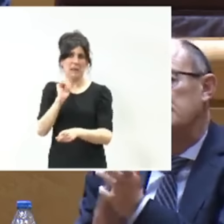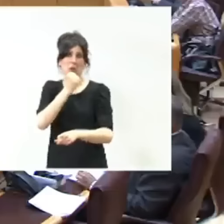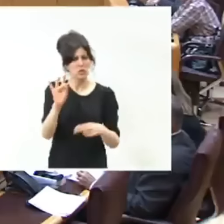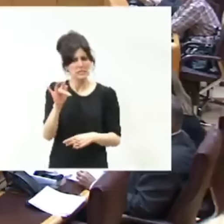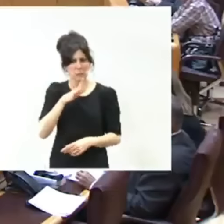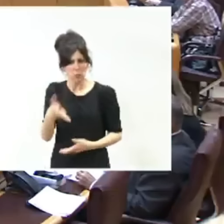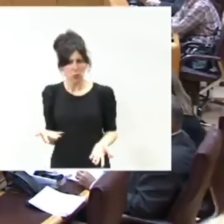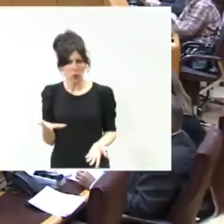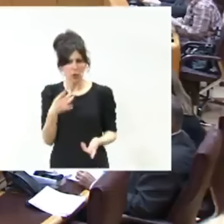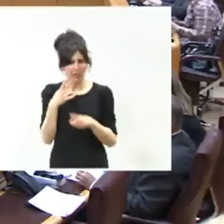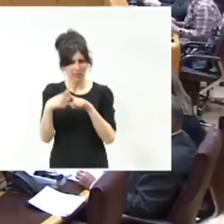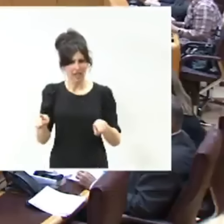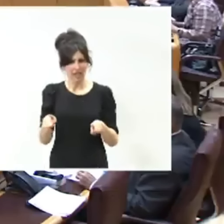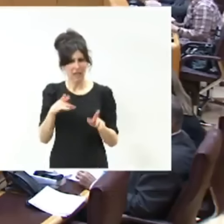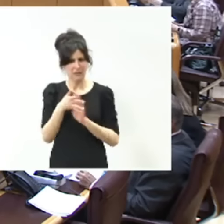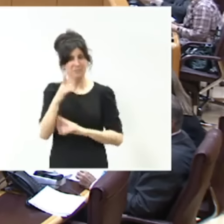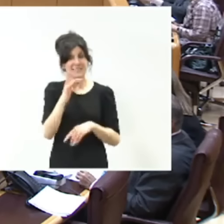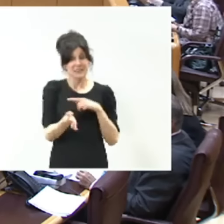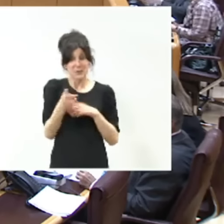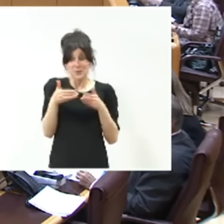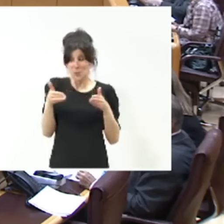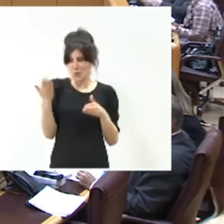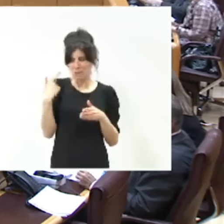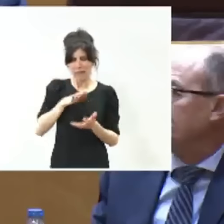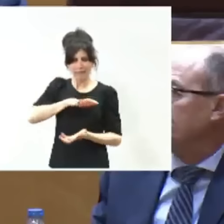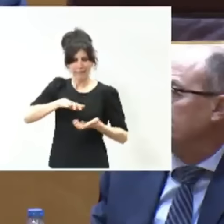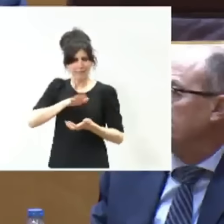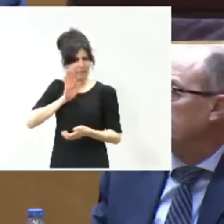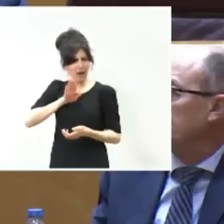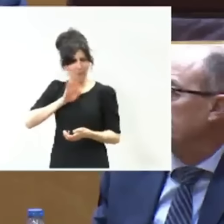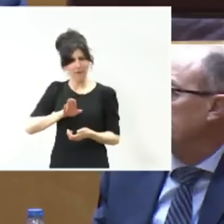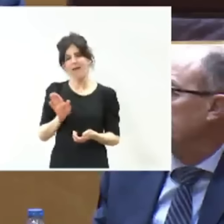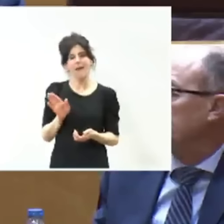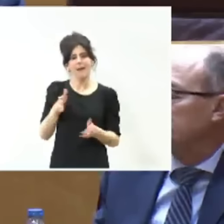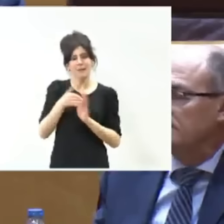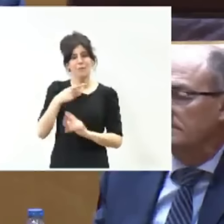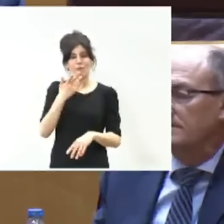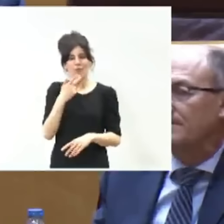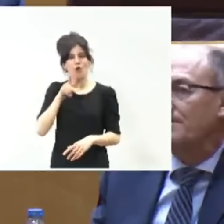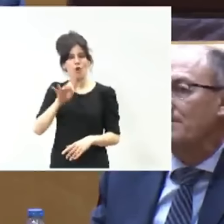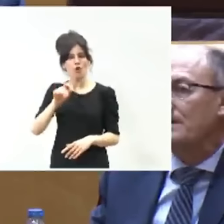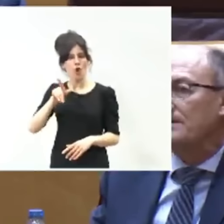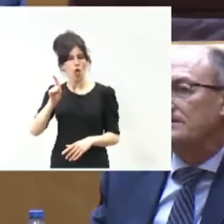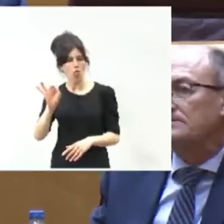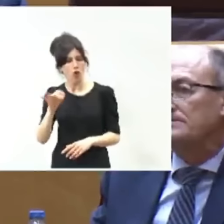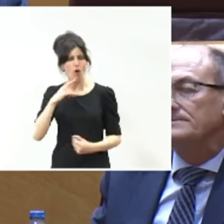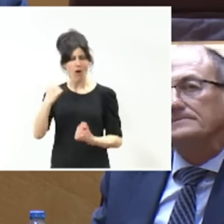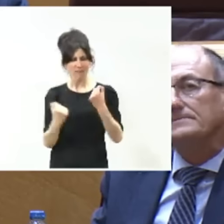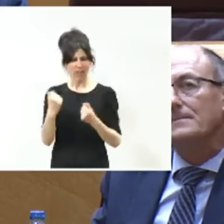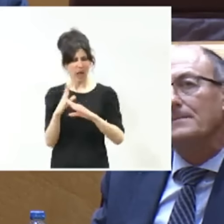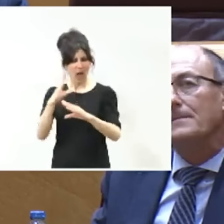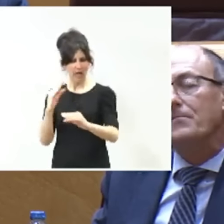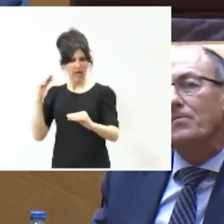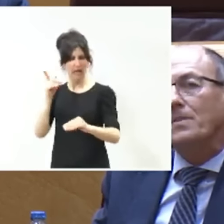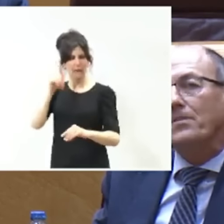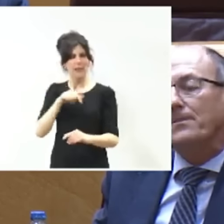diferencia. Son el origen de la trama, señora vicepresidenta. Ahí se conocieron Coldo, el del Ferrari, Ábalos y usted que